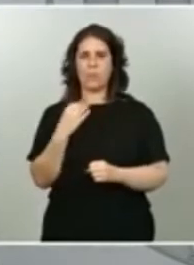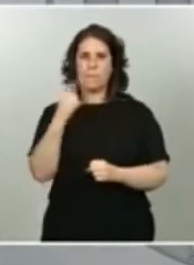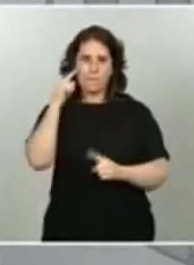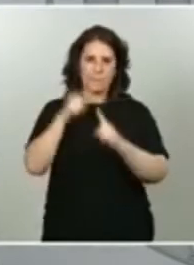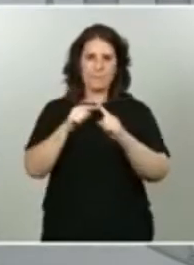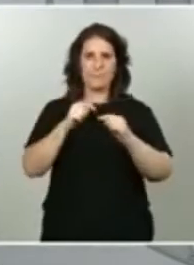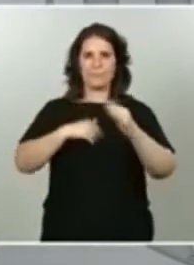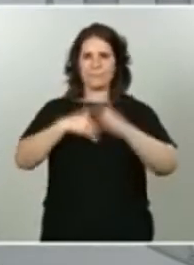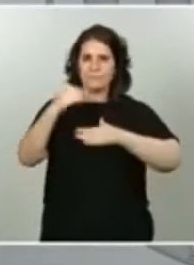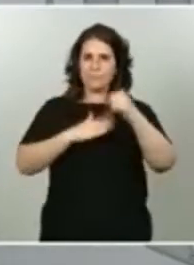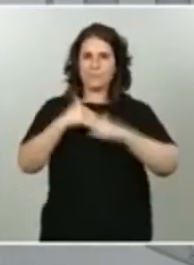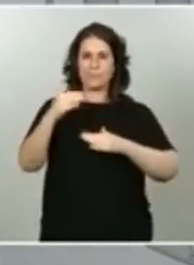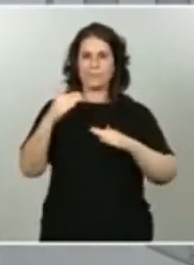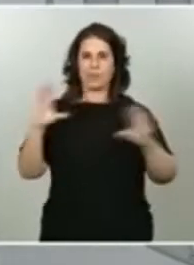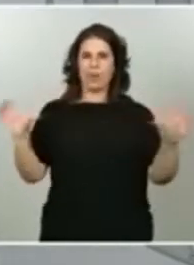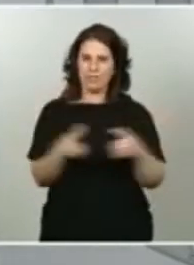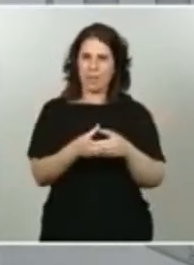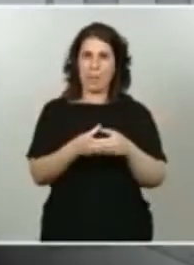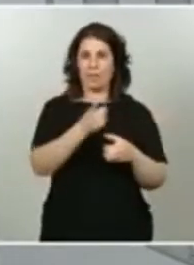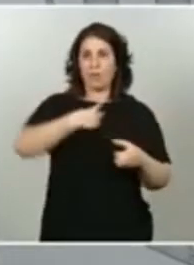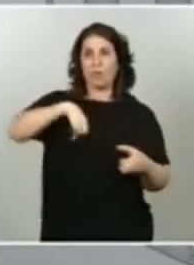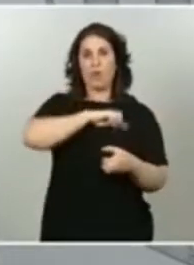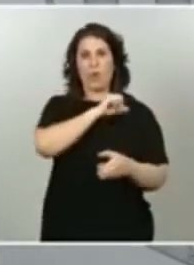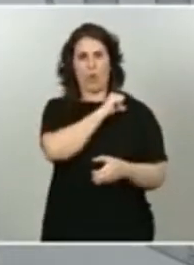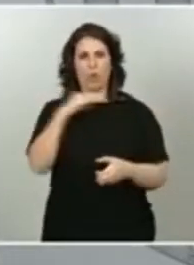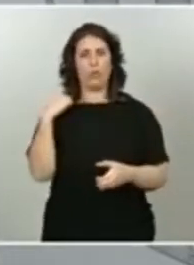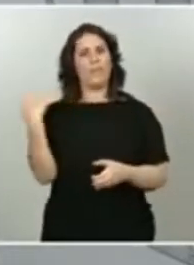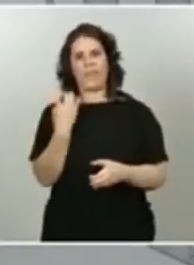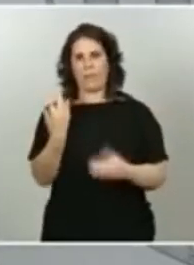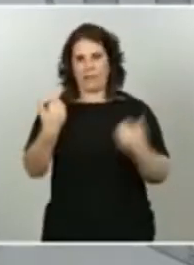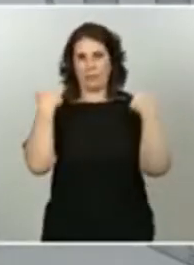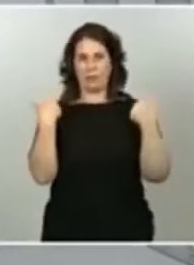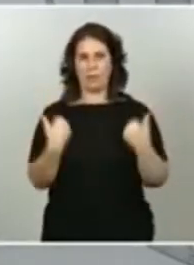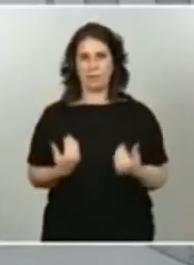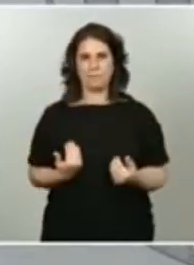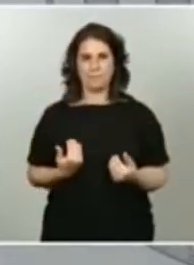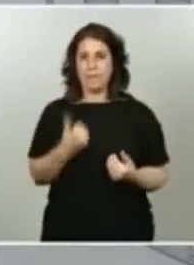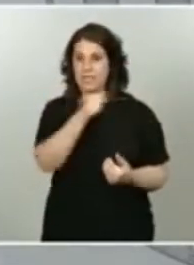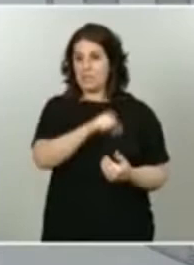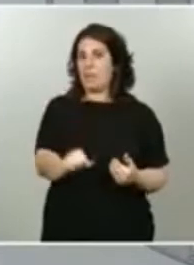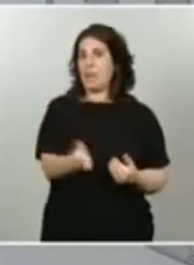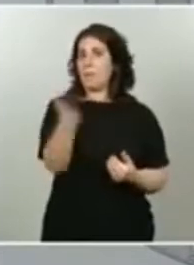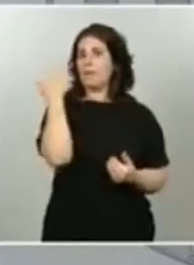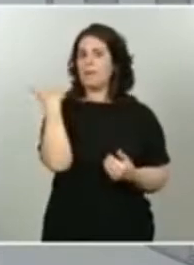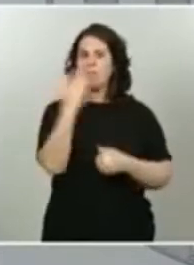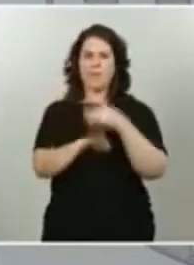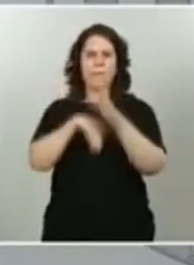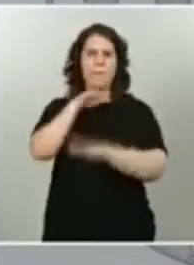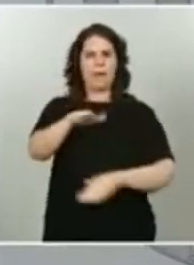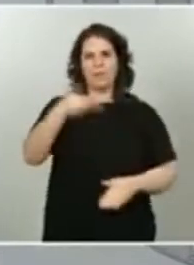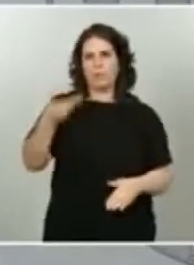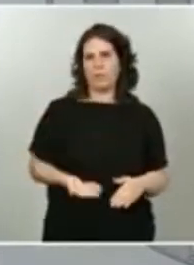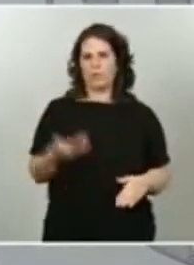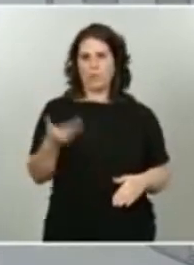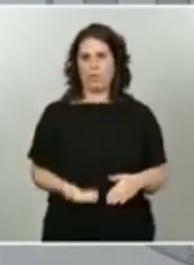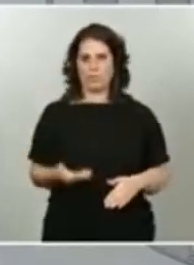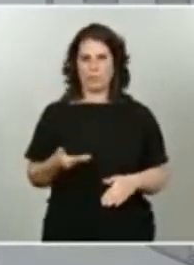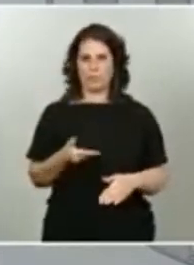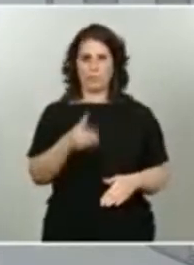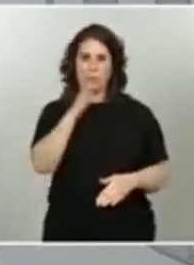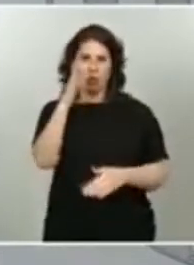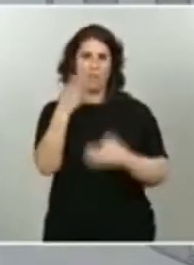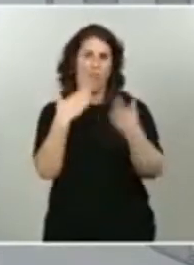concierne a todos. De hecho, la semana pasada se dio un paso muy importante adelante de la mano del diálogo social